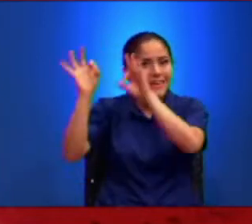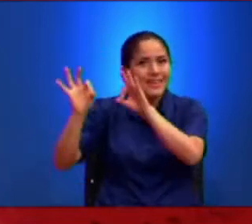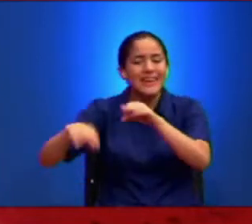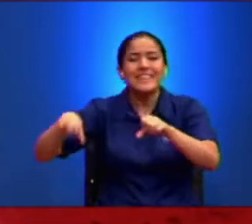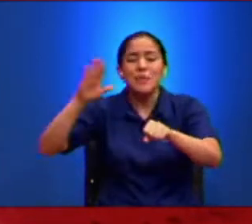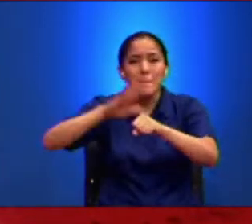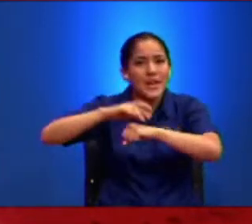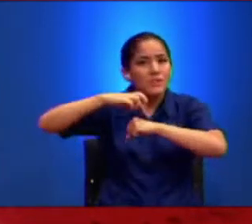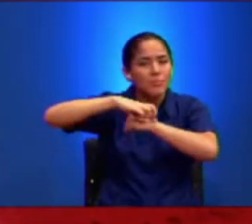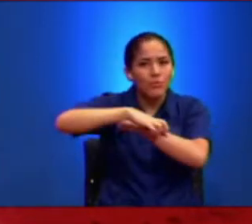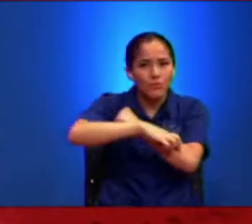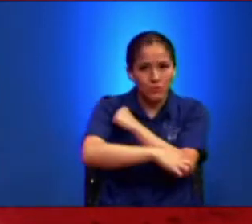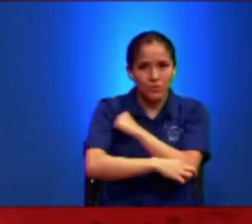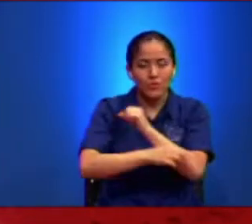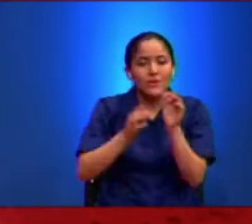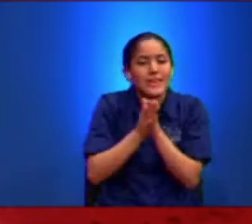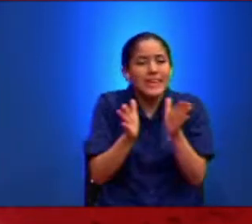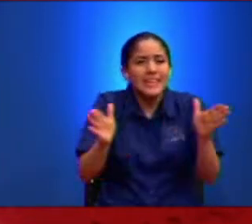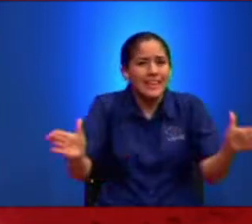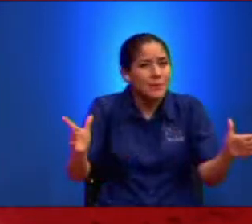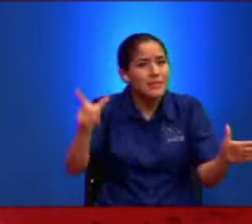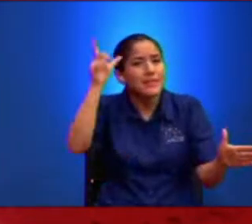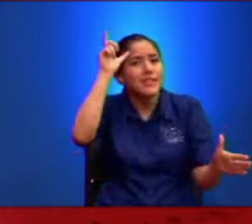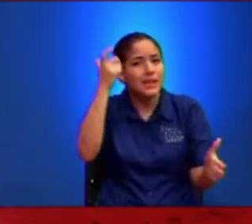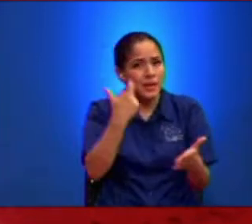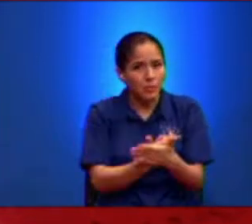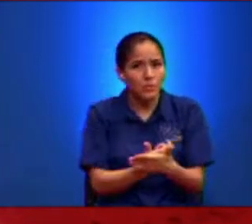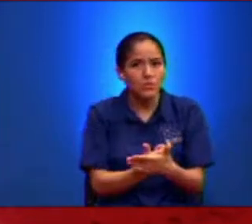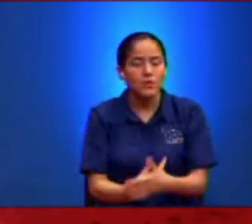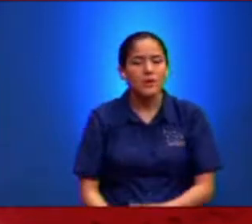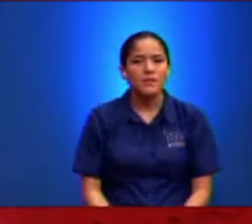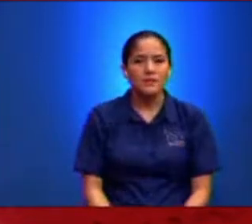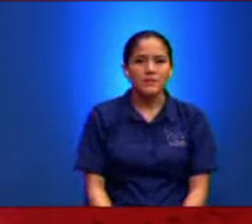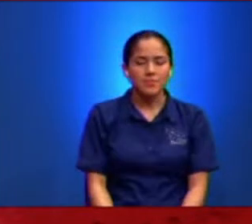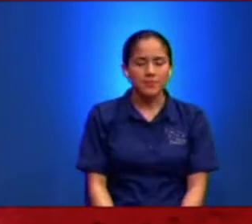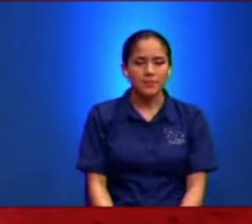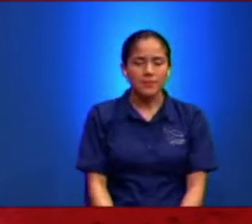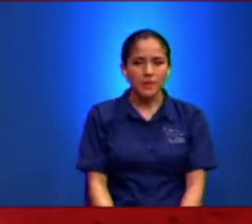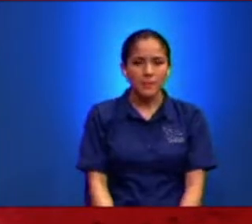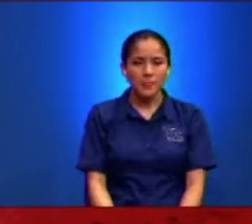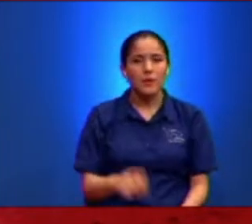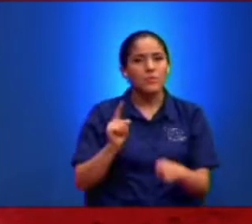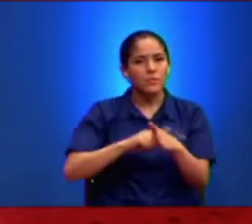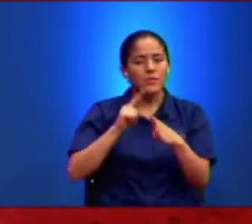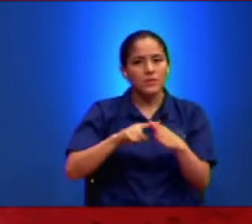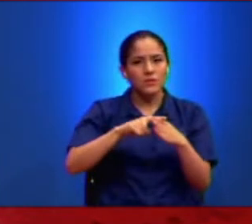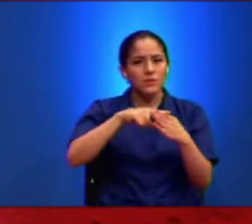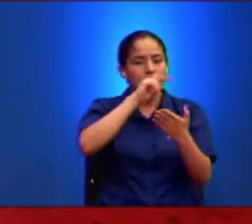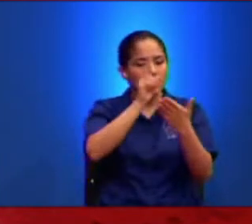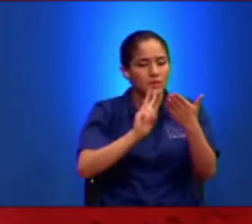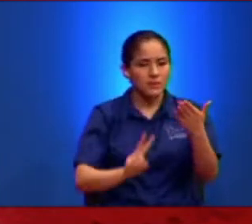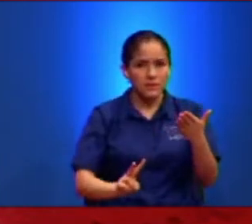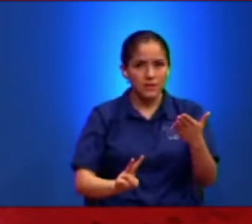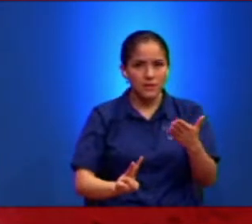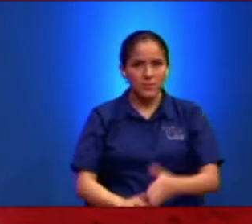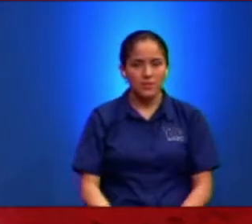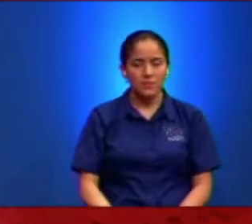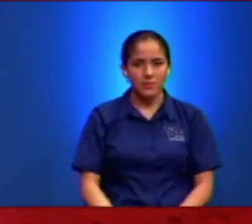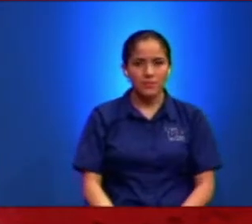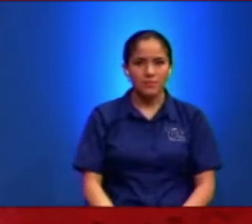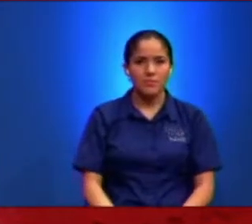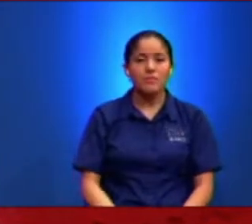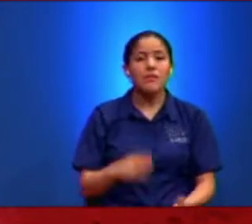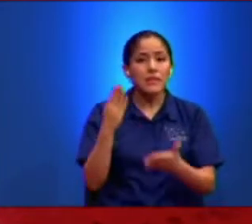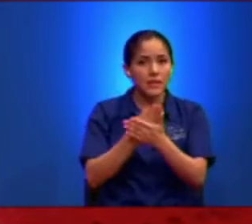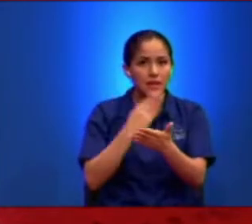generalmente Se ve cuando se lee este versículo En la Biblia de las Américas